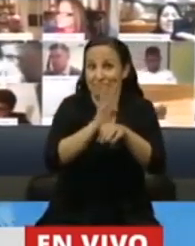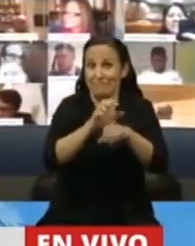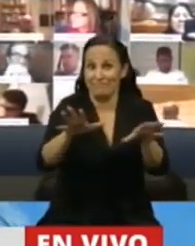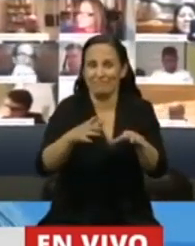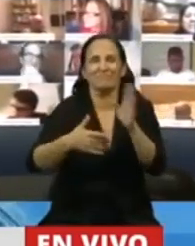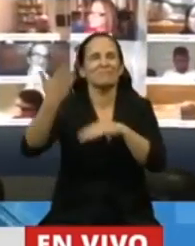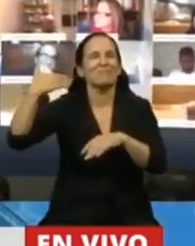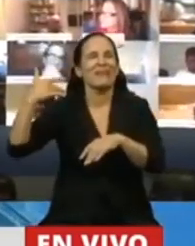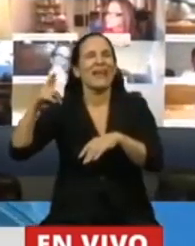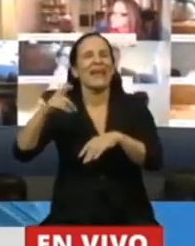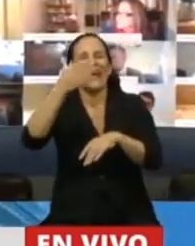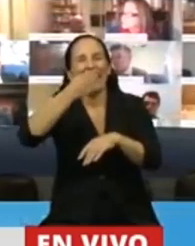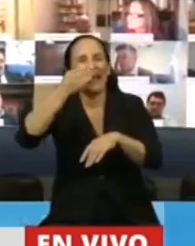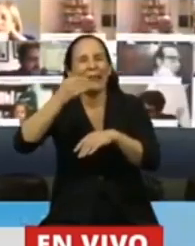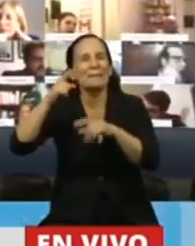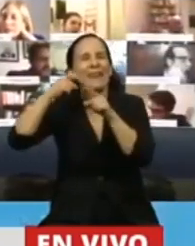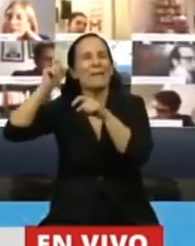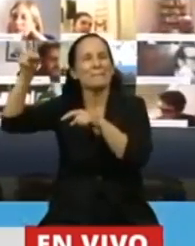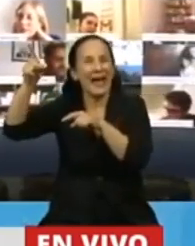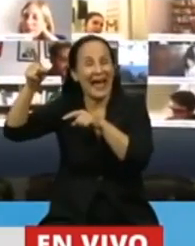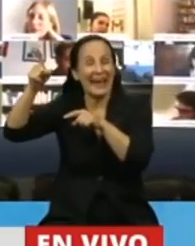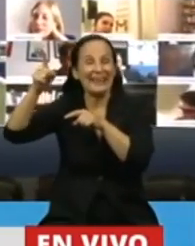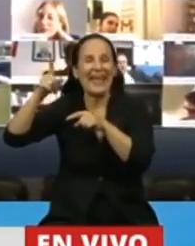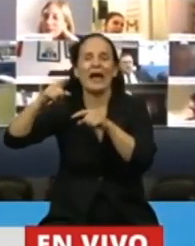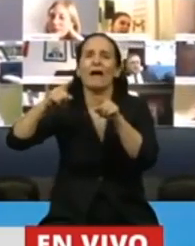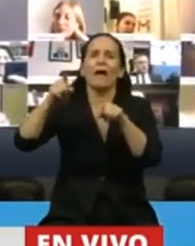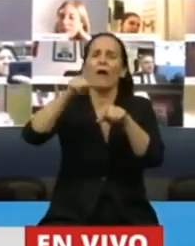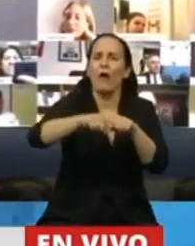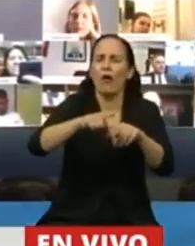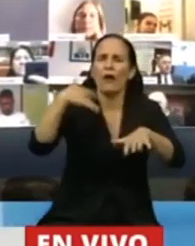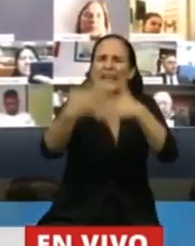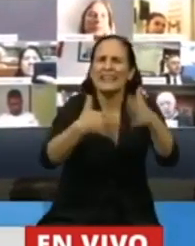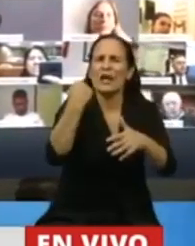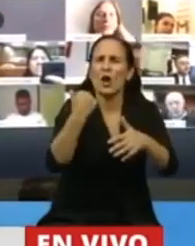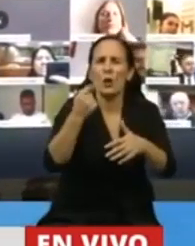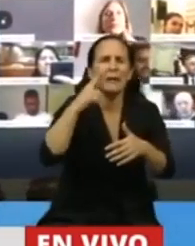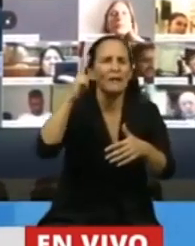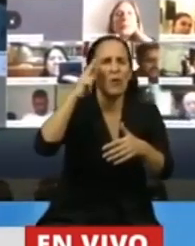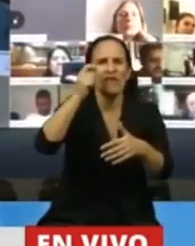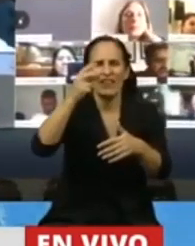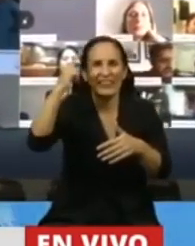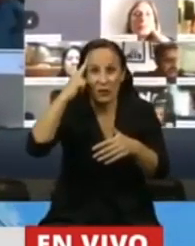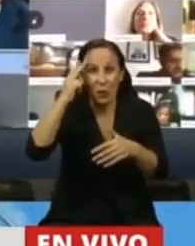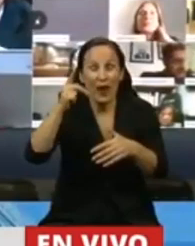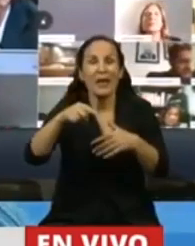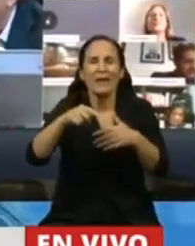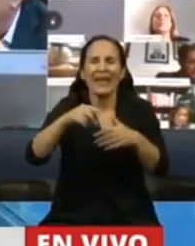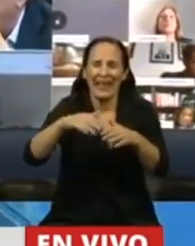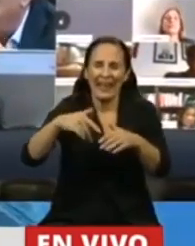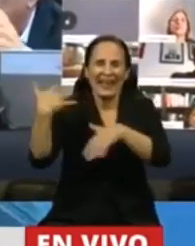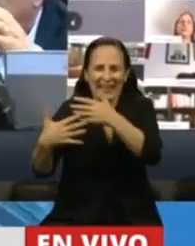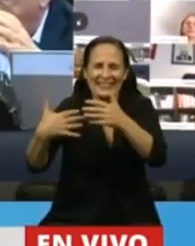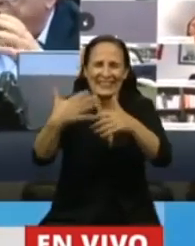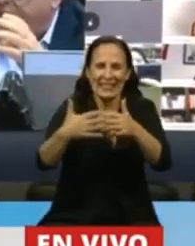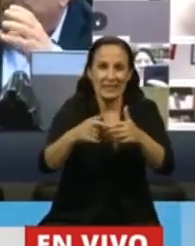gripe española, o después de la crisis del 29, de la Gran Depresión, nunca existió una crisis donde confluya tantas cosas